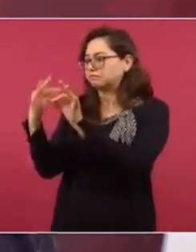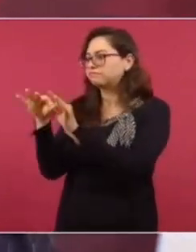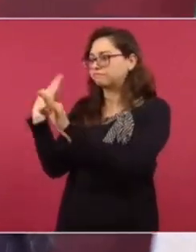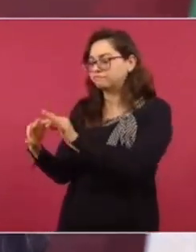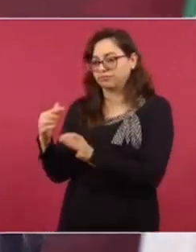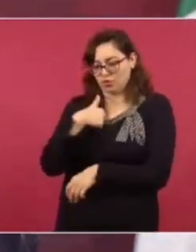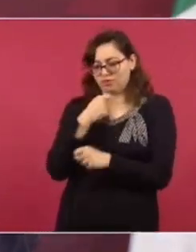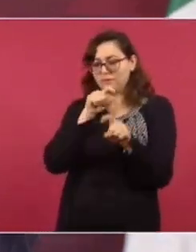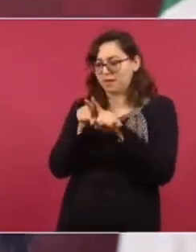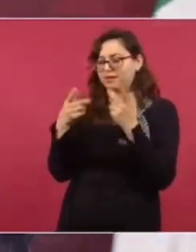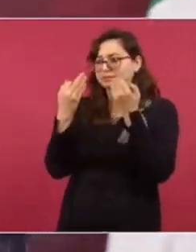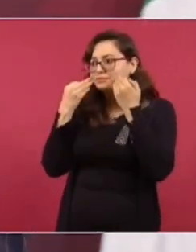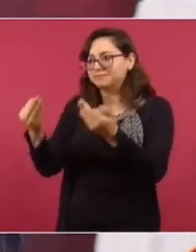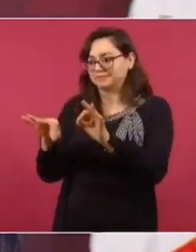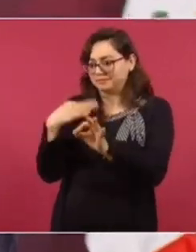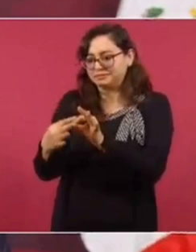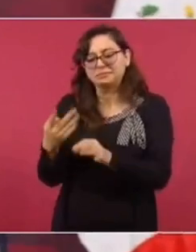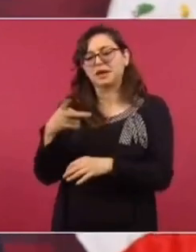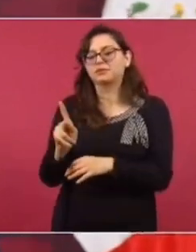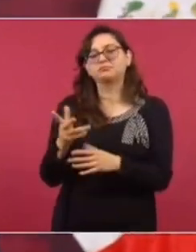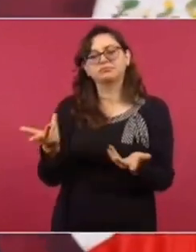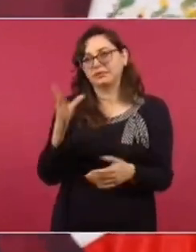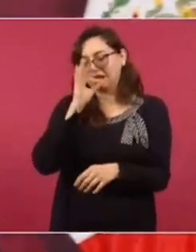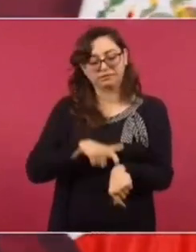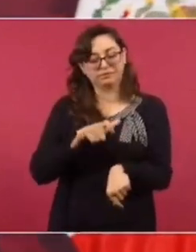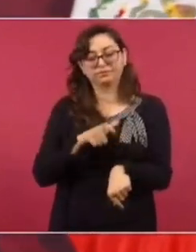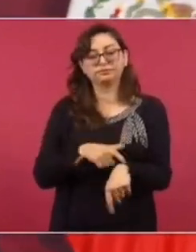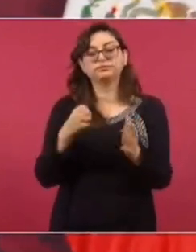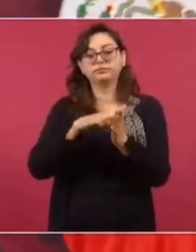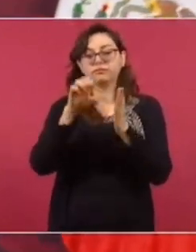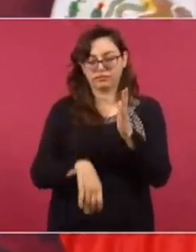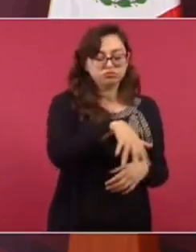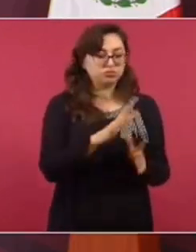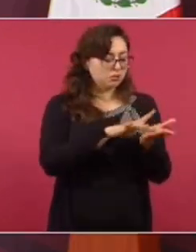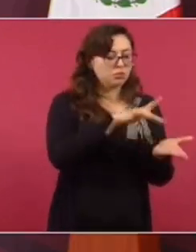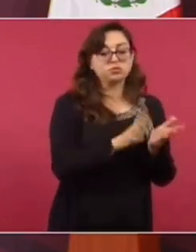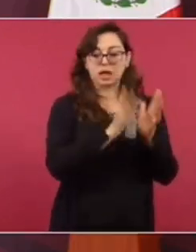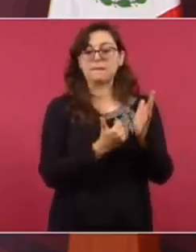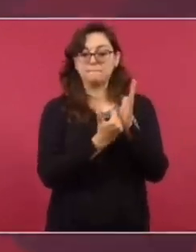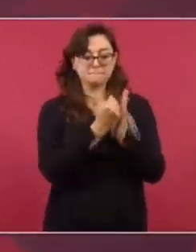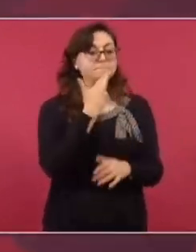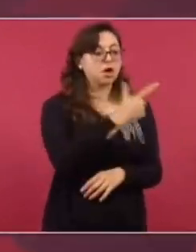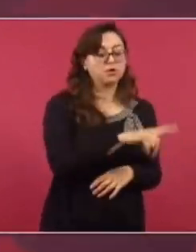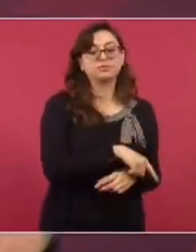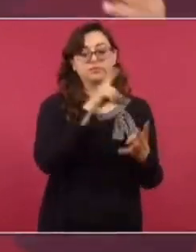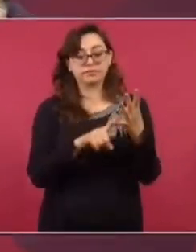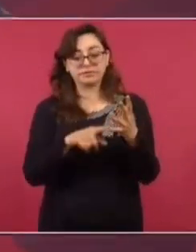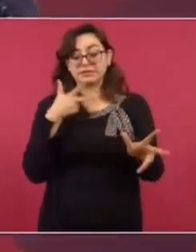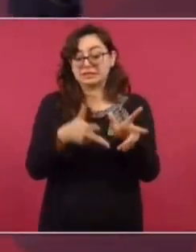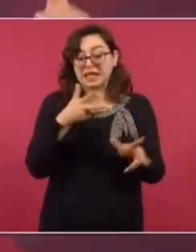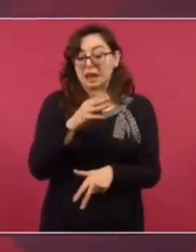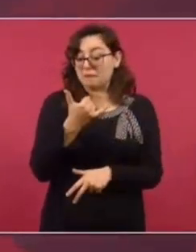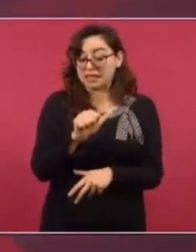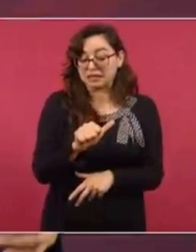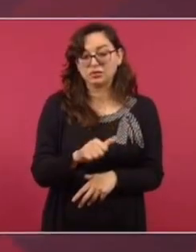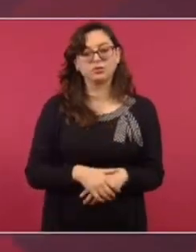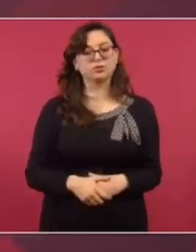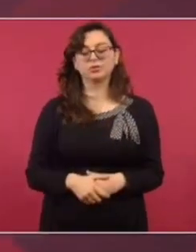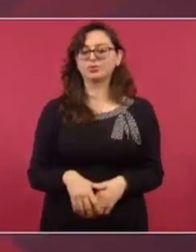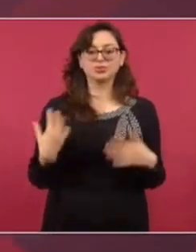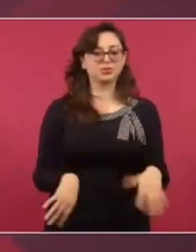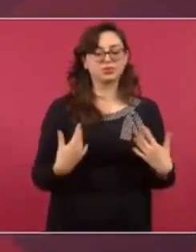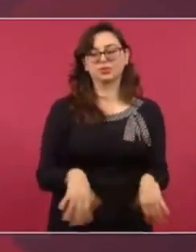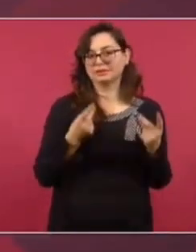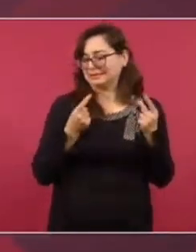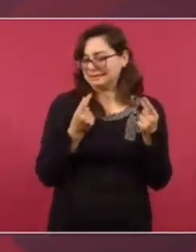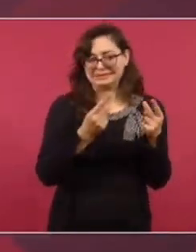dejar funcionando la nueva refinería de Dos Bocas. En el caso del Tren Maya, ahí sí estamos con